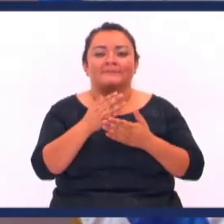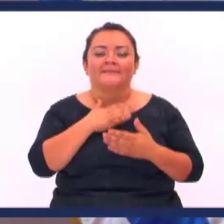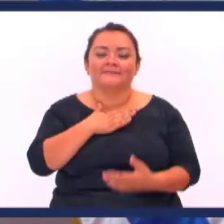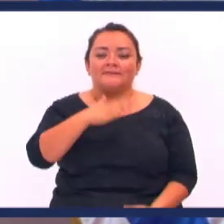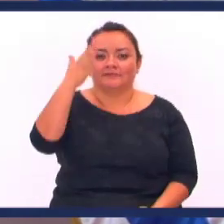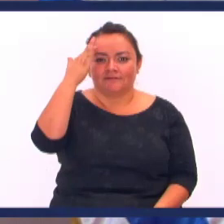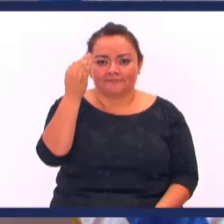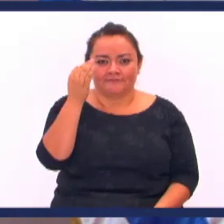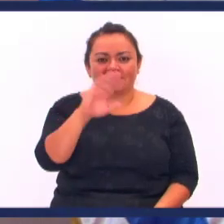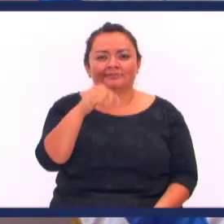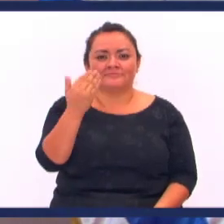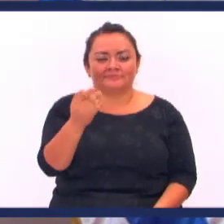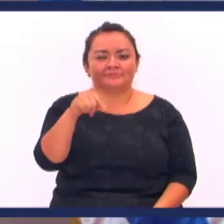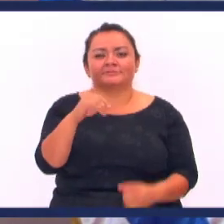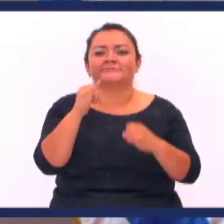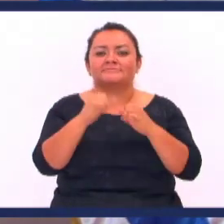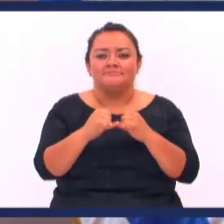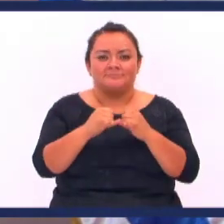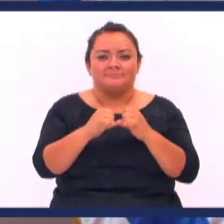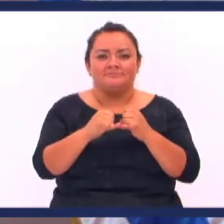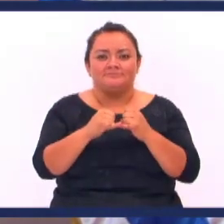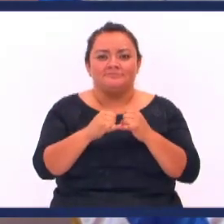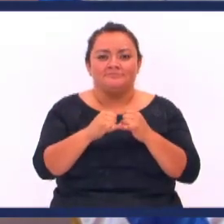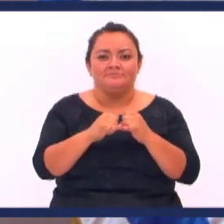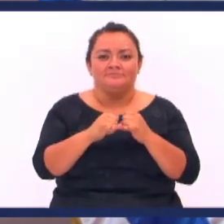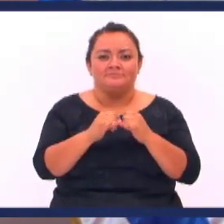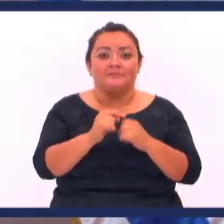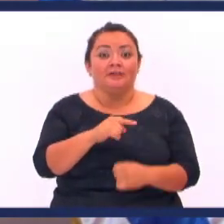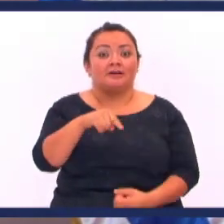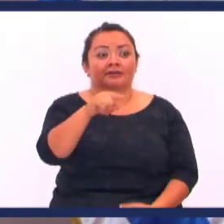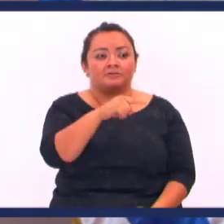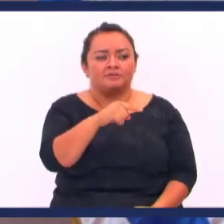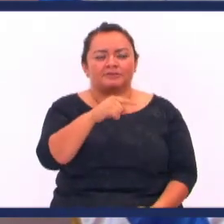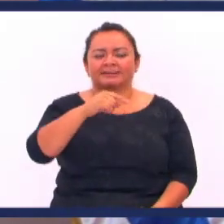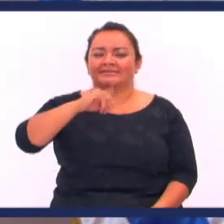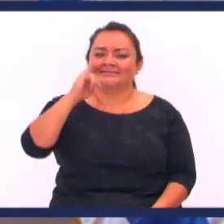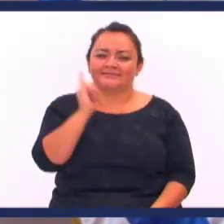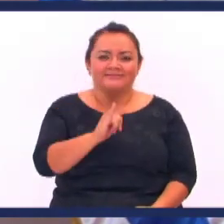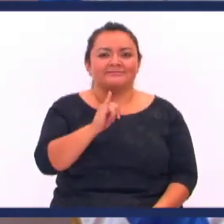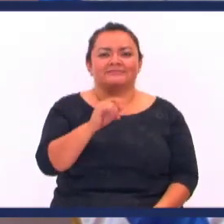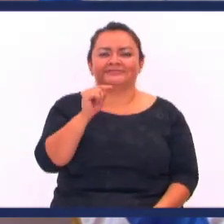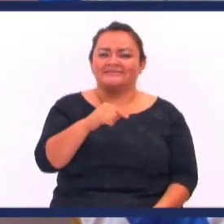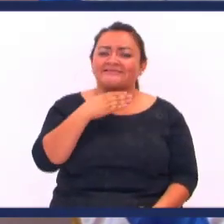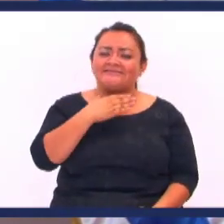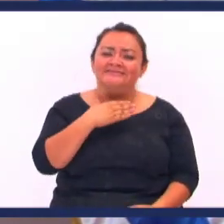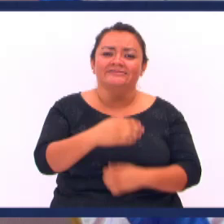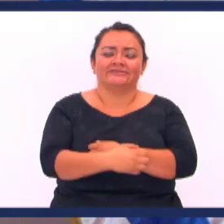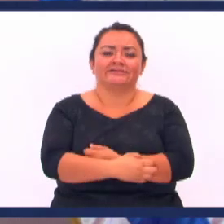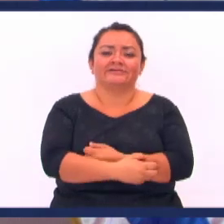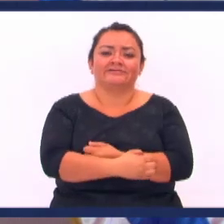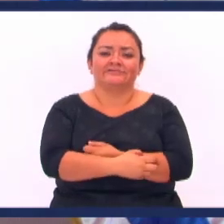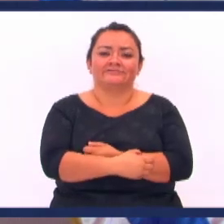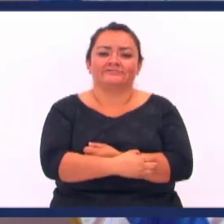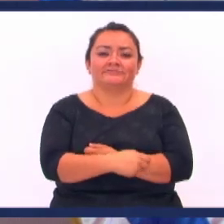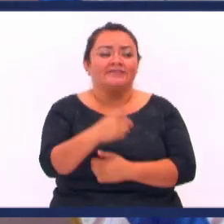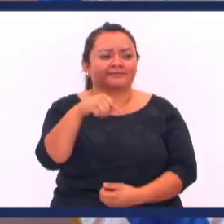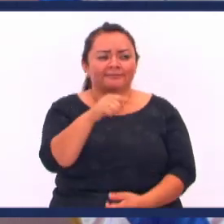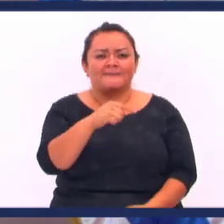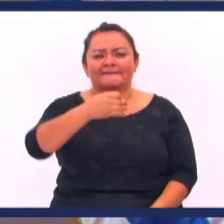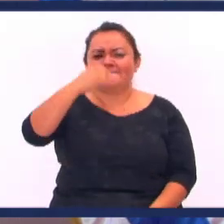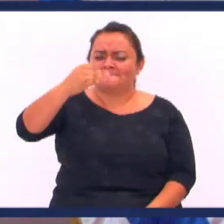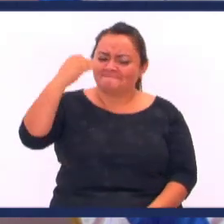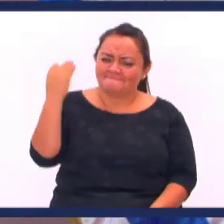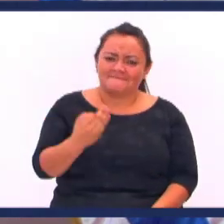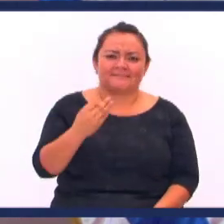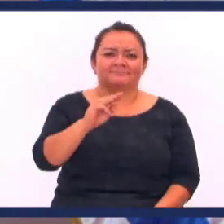Tengo fe Le dije Que después que esto Haya terminado Aquellos que nos acompañaron En esta hora Tan difícil Aquellos que